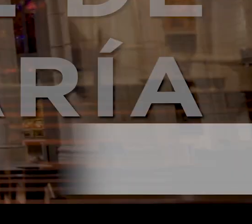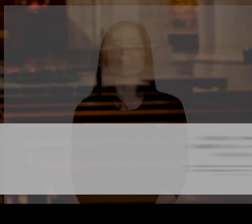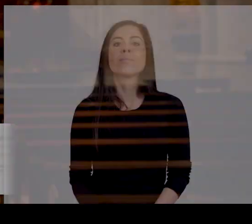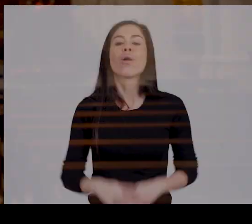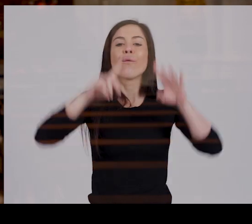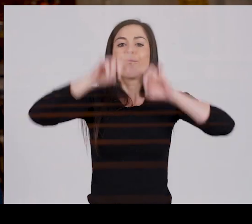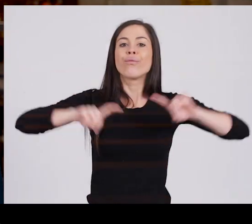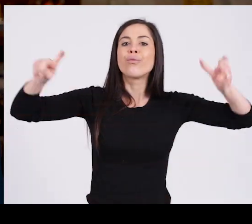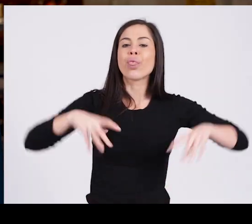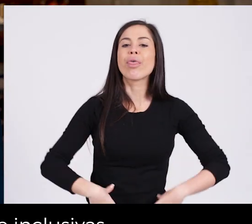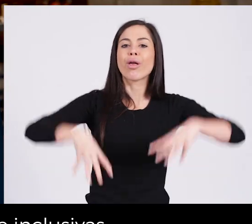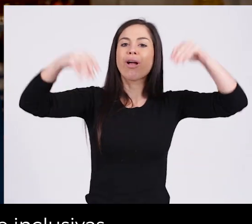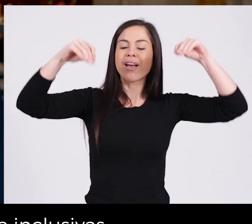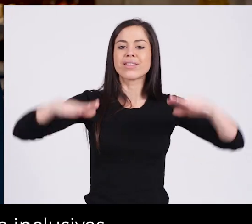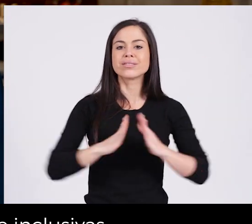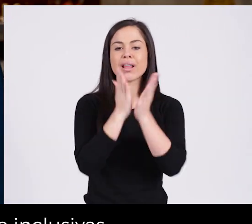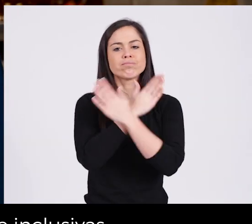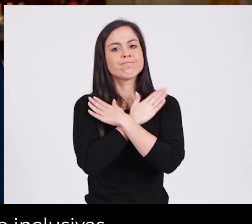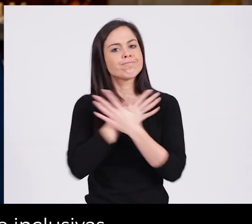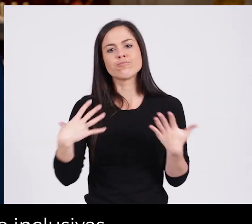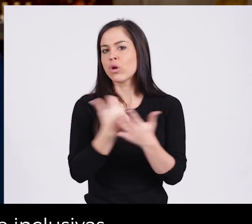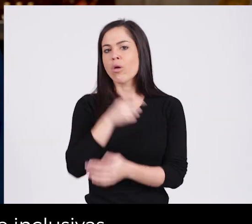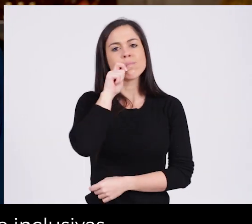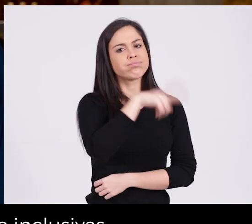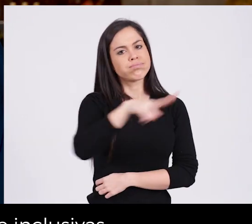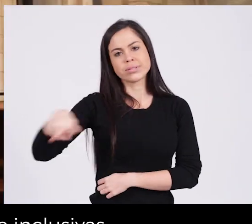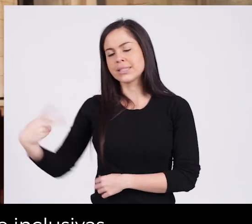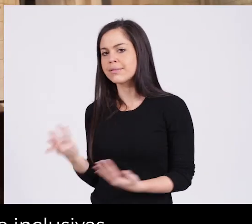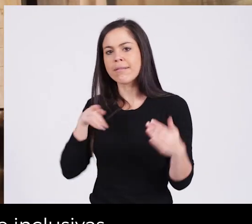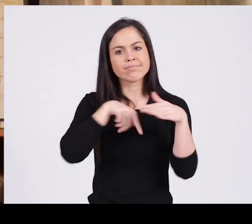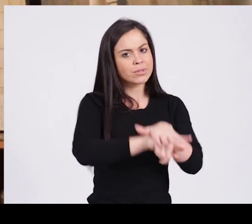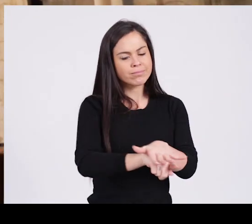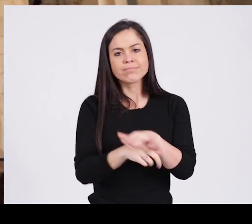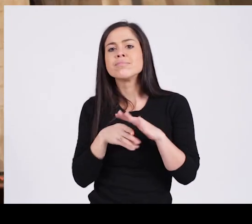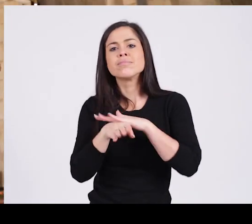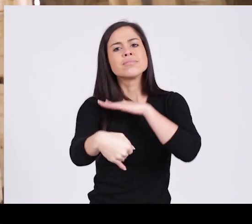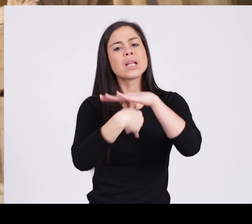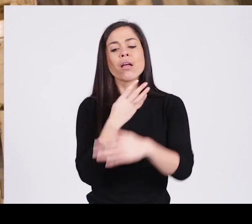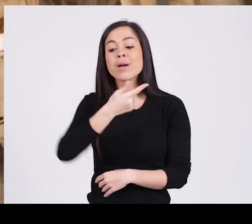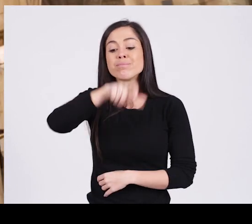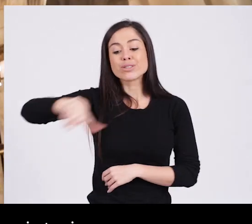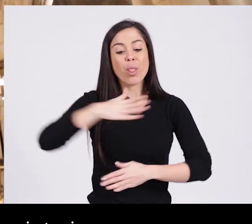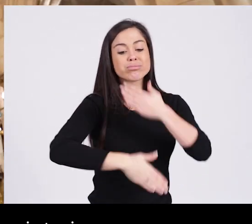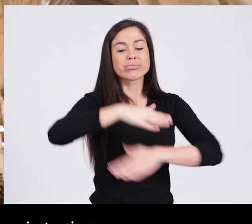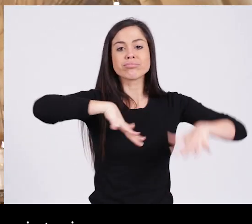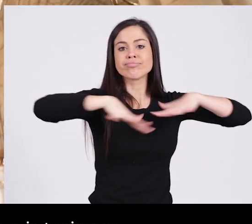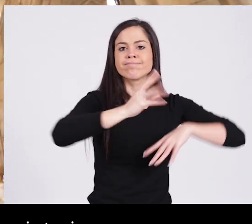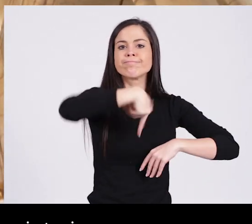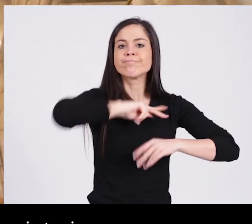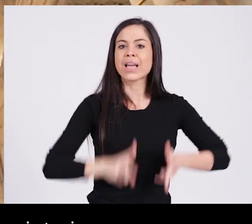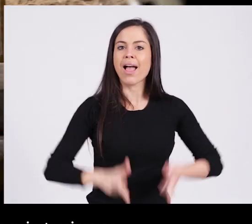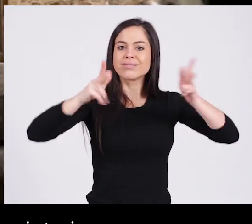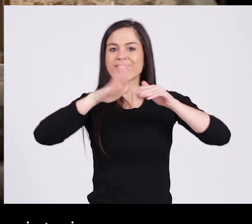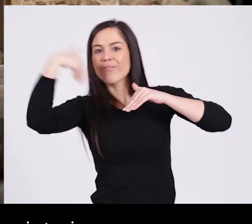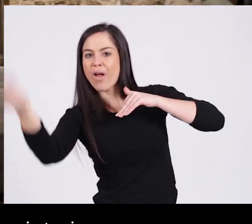Para la Fundación Catedral de Santa María es importante que todas las visitas sean accesibles e inclusivas. Para las personas con movilidad reducida disponemos de un